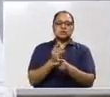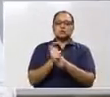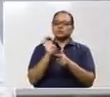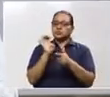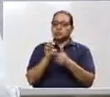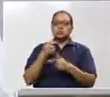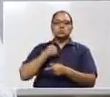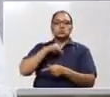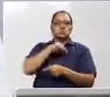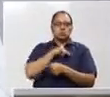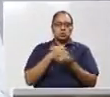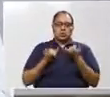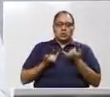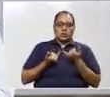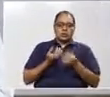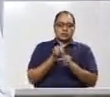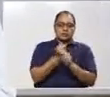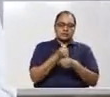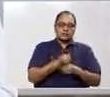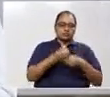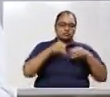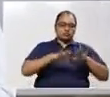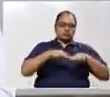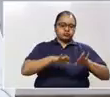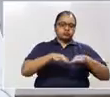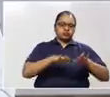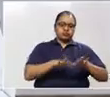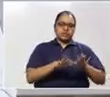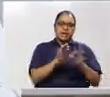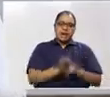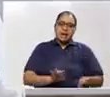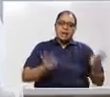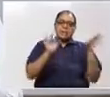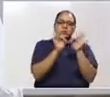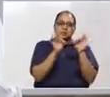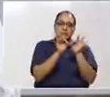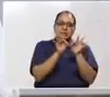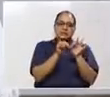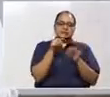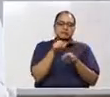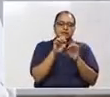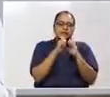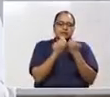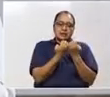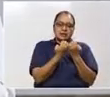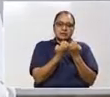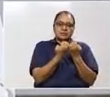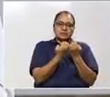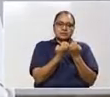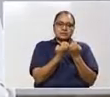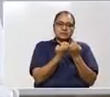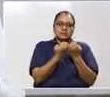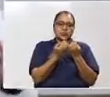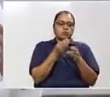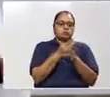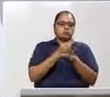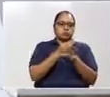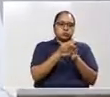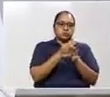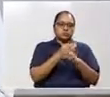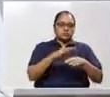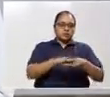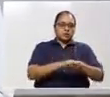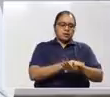construyendo una dotación permanente, un flujo importante de ese kit de bioseguridad, es decir,